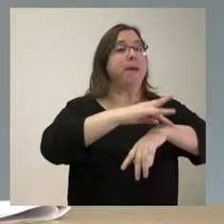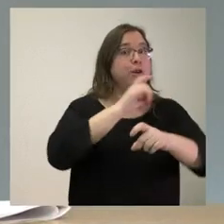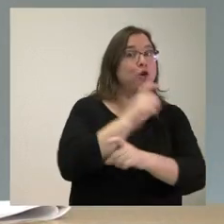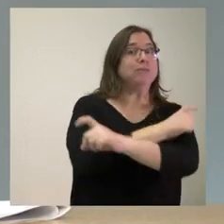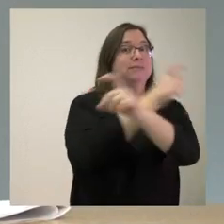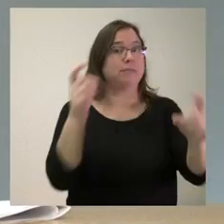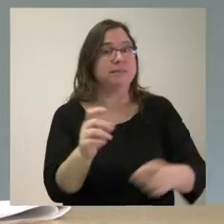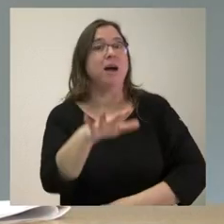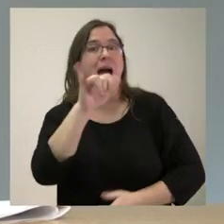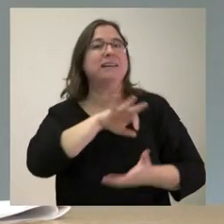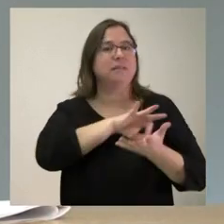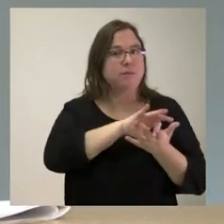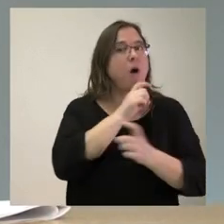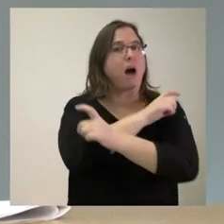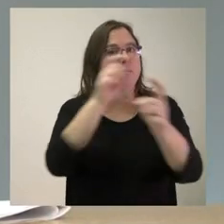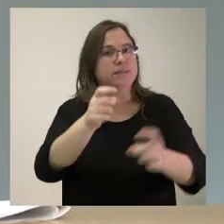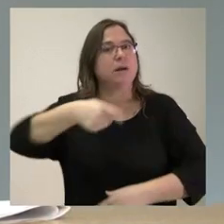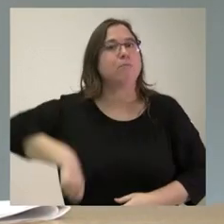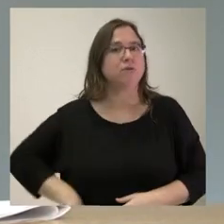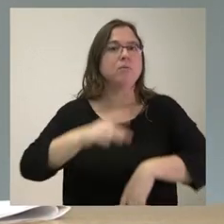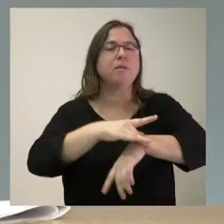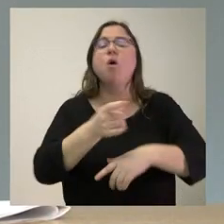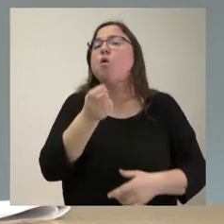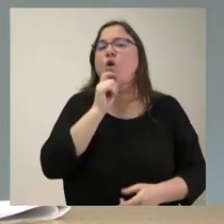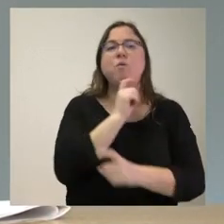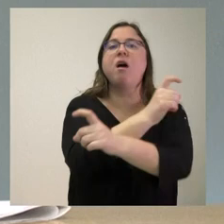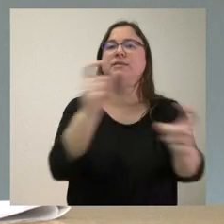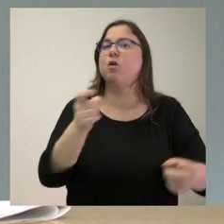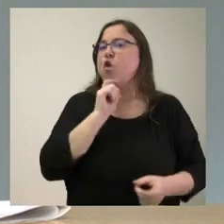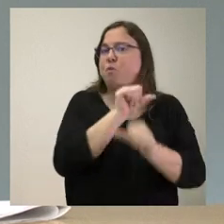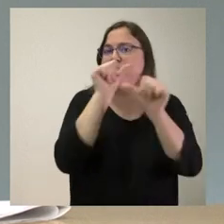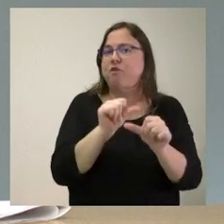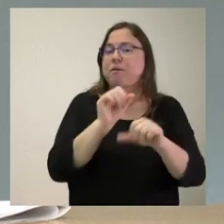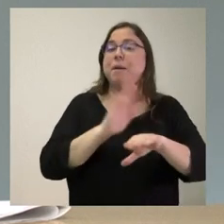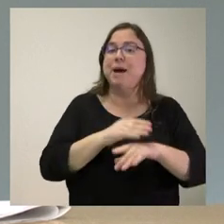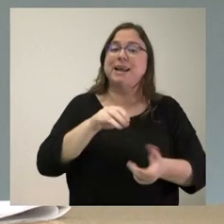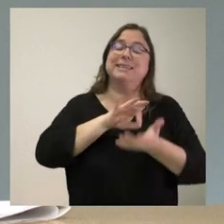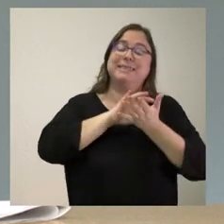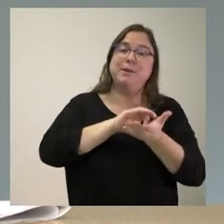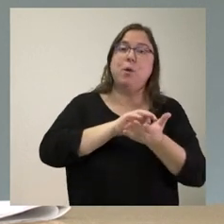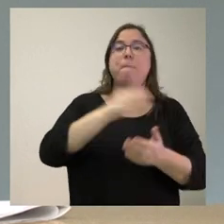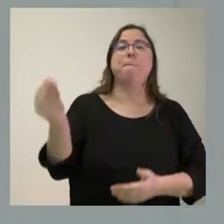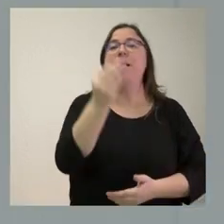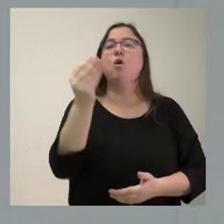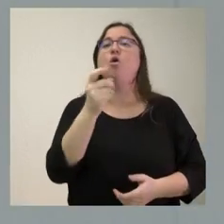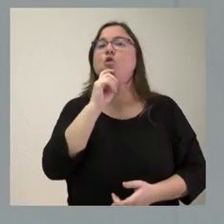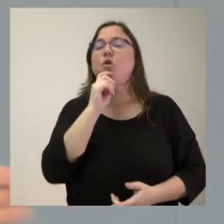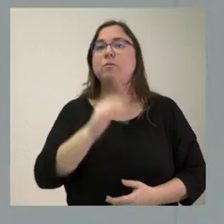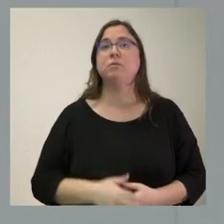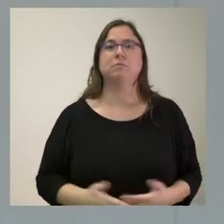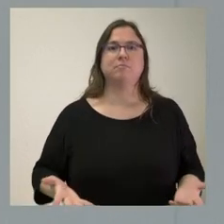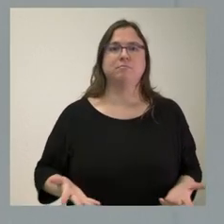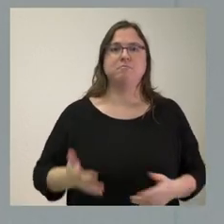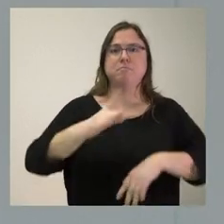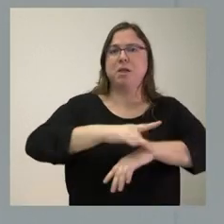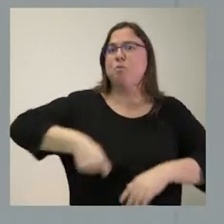su disposición estos servicios? Pero, ¿de qué manera se les va a hacer saber que tienen estas nuevas prestaciones para mejorar la atención a las mujeres? Es que los sanitarios